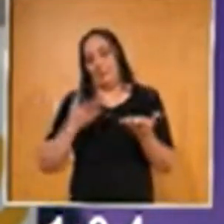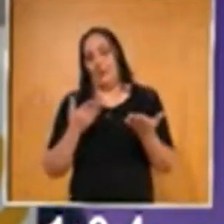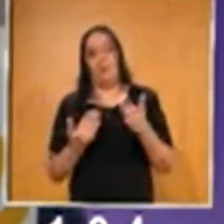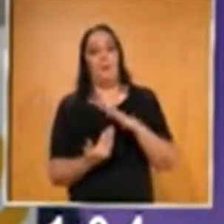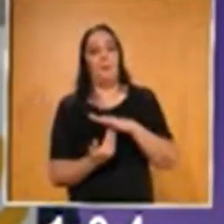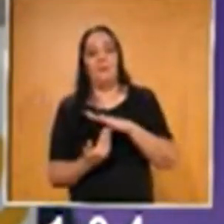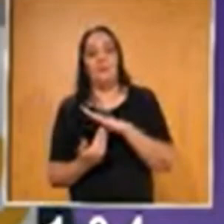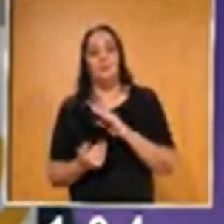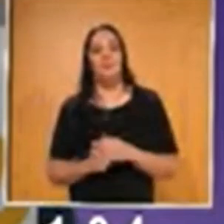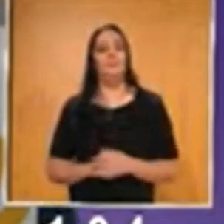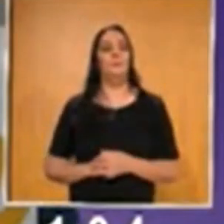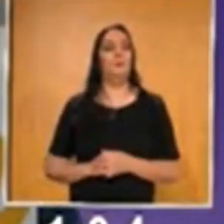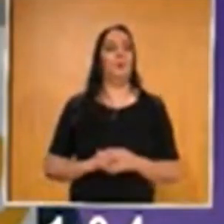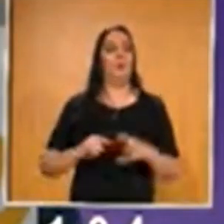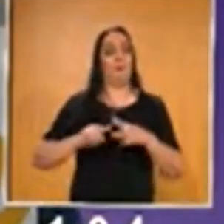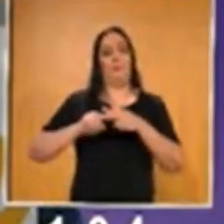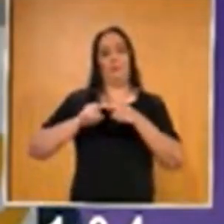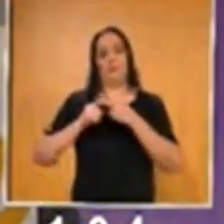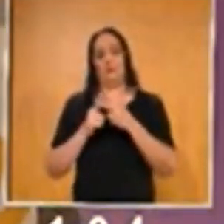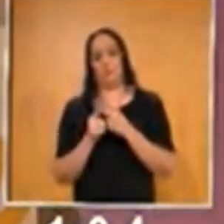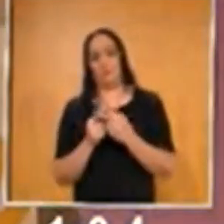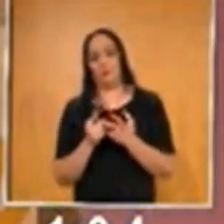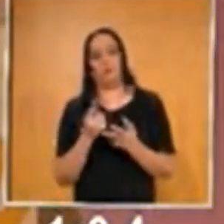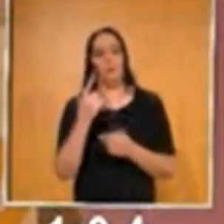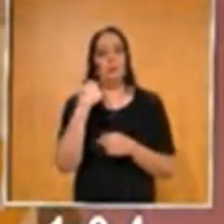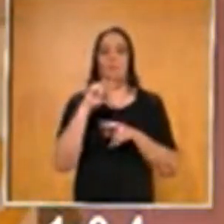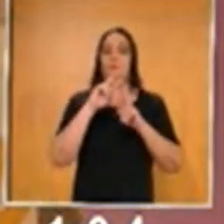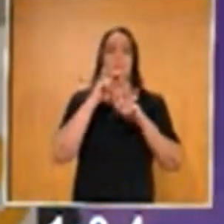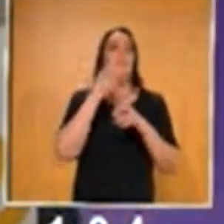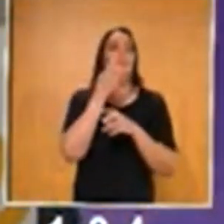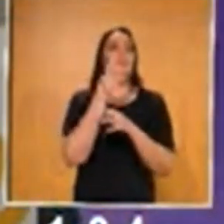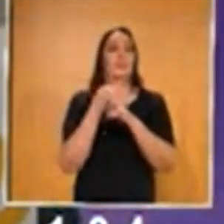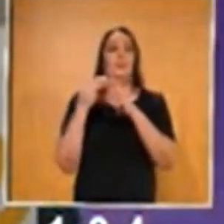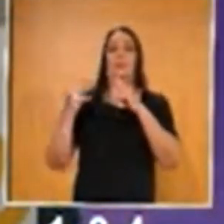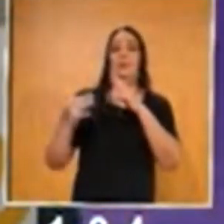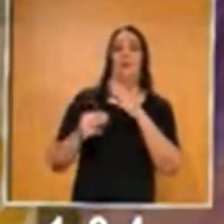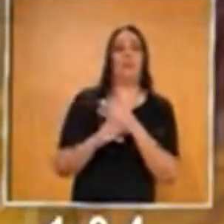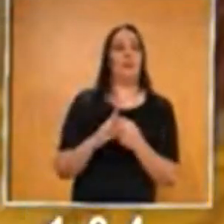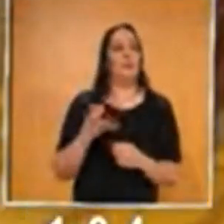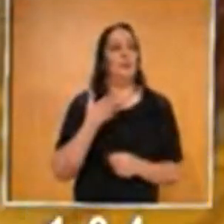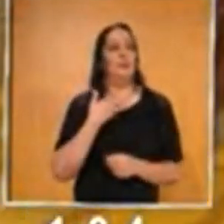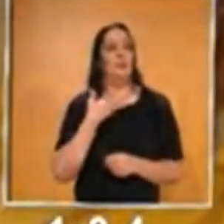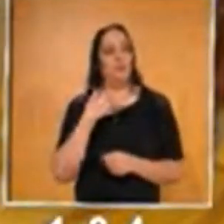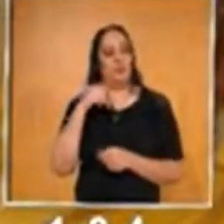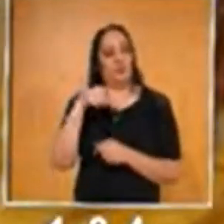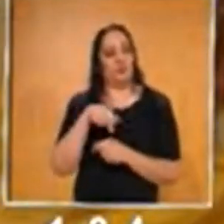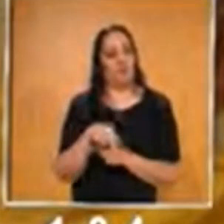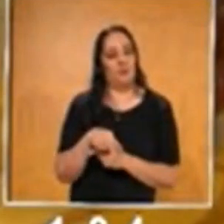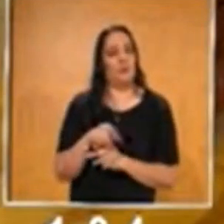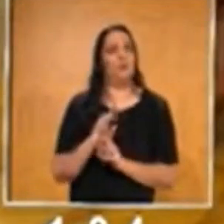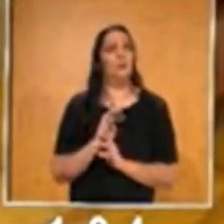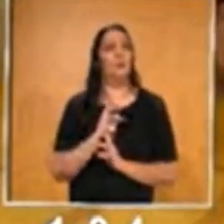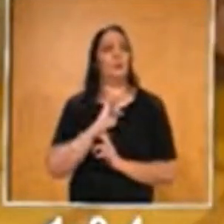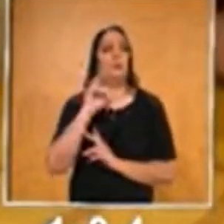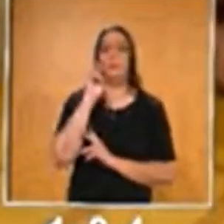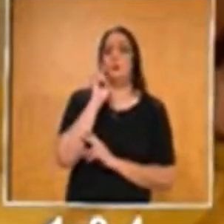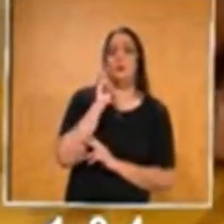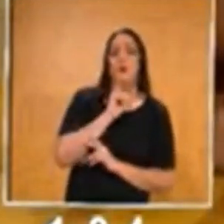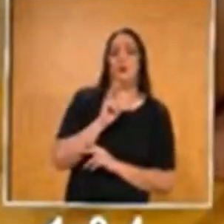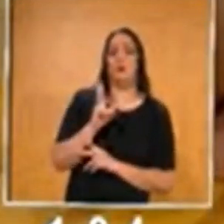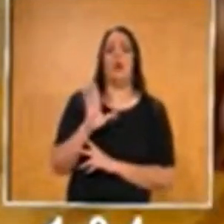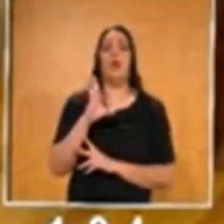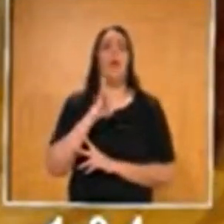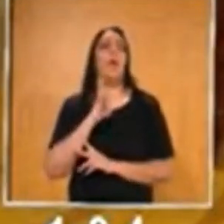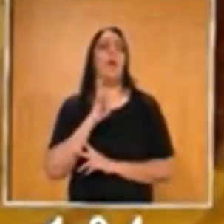bien. Vamos a dar inicio. Lo que son estos materiales que elegimos por aquí, pues los podemos ver aquí. Vienen